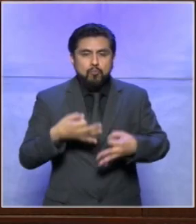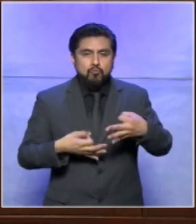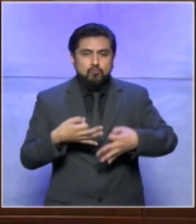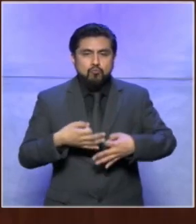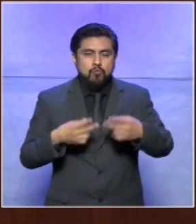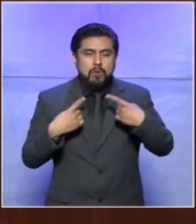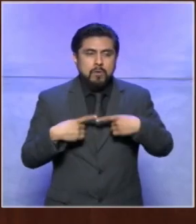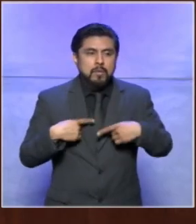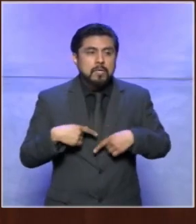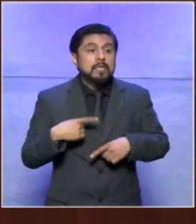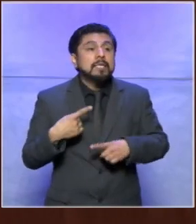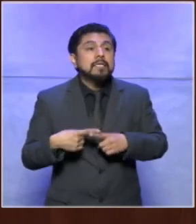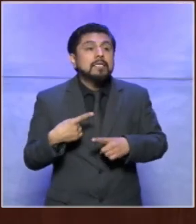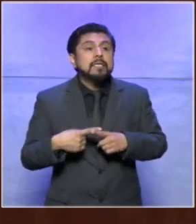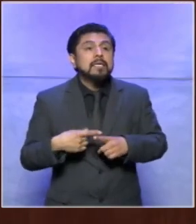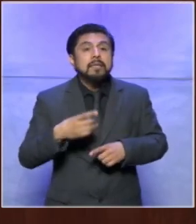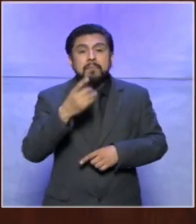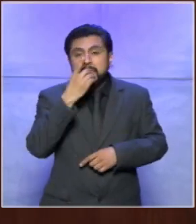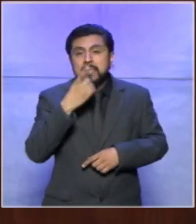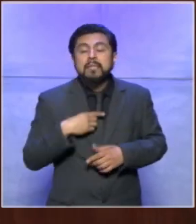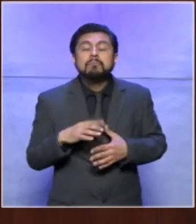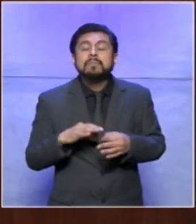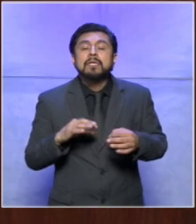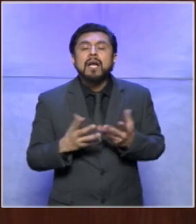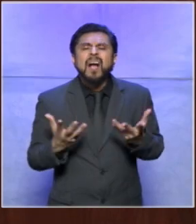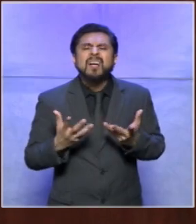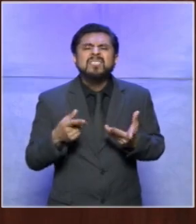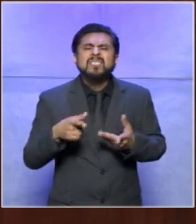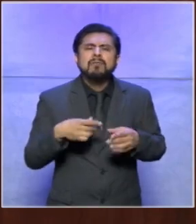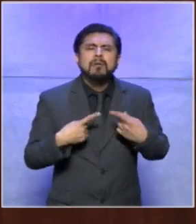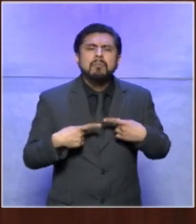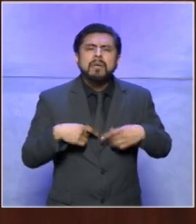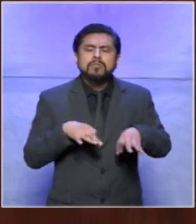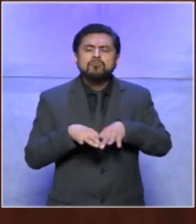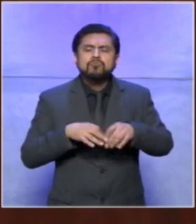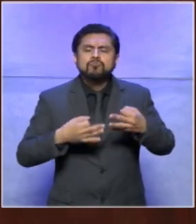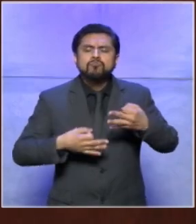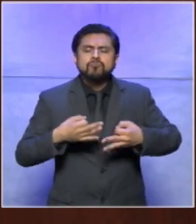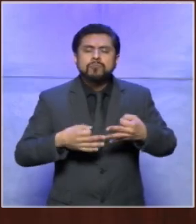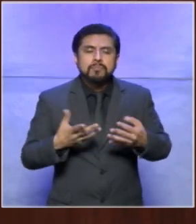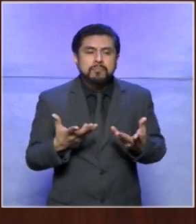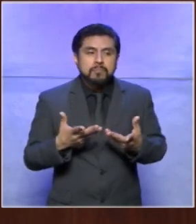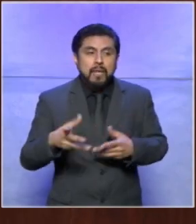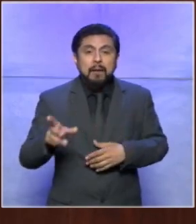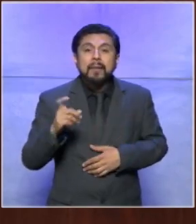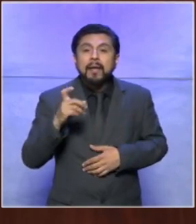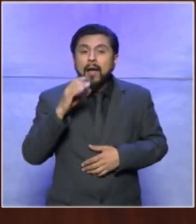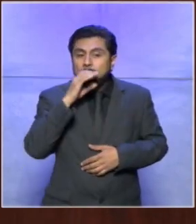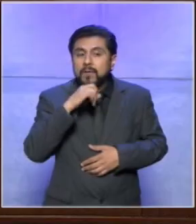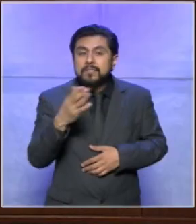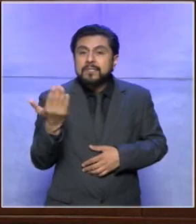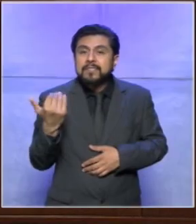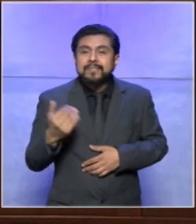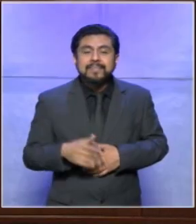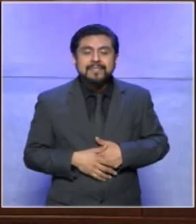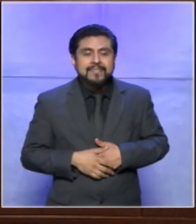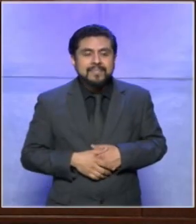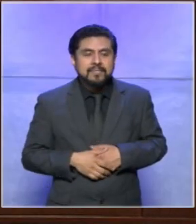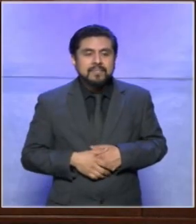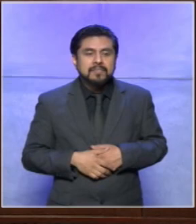a ver quiero saber quién me quiere explicar esa función por favor nos vamos hasta aguascalientes gracias